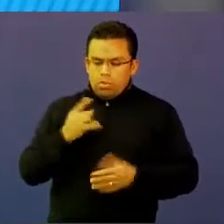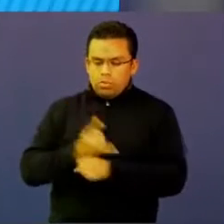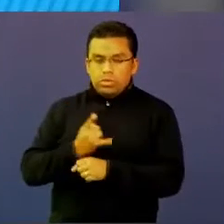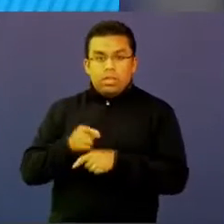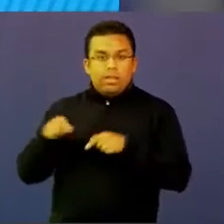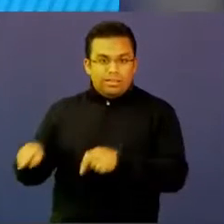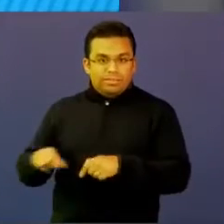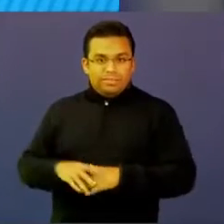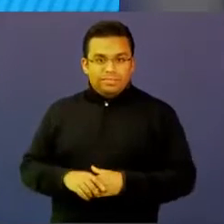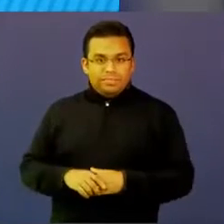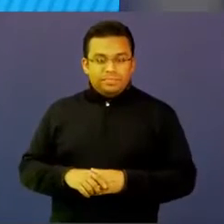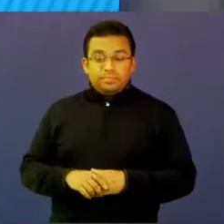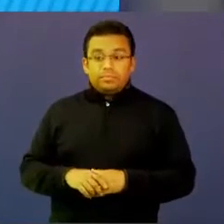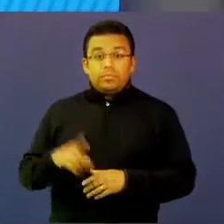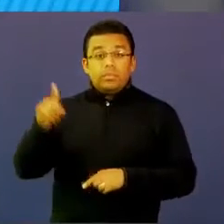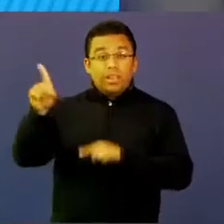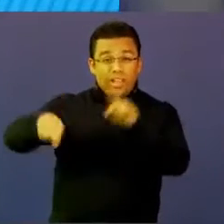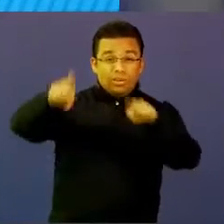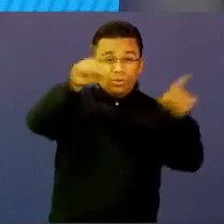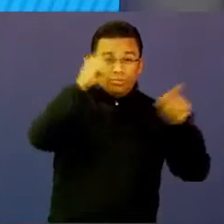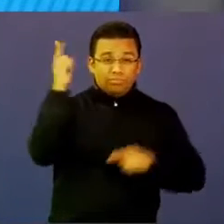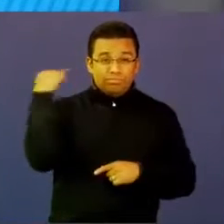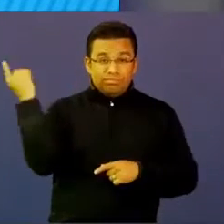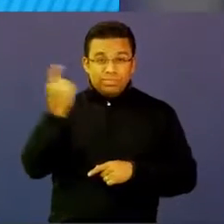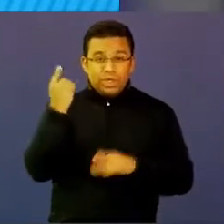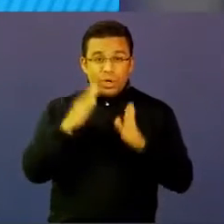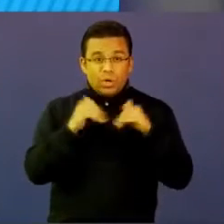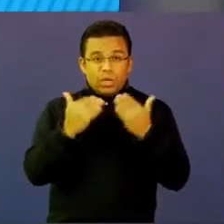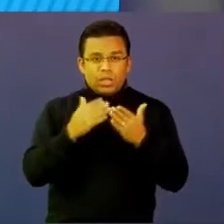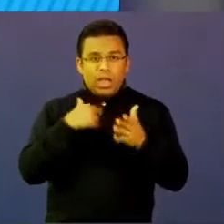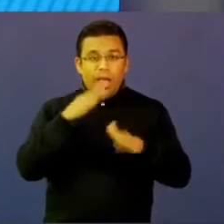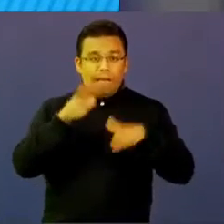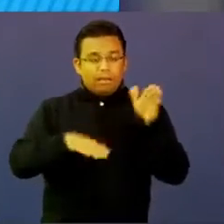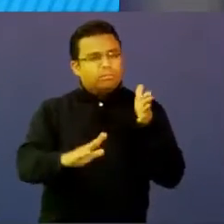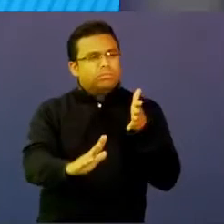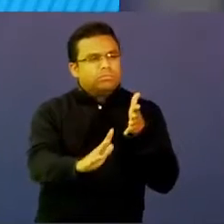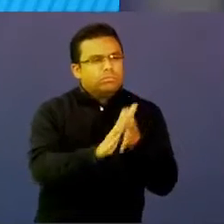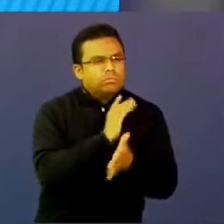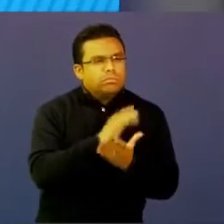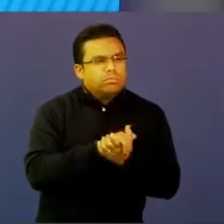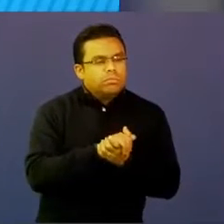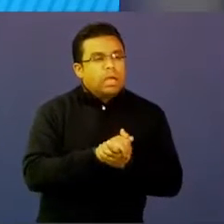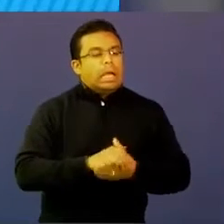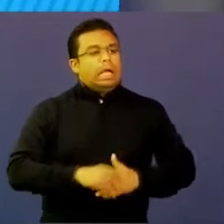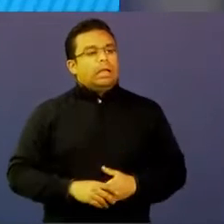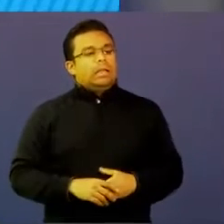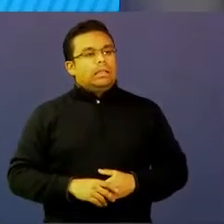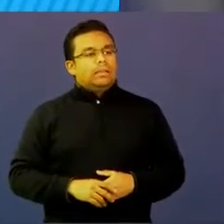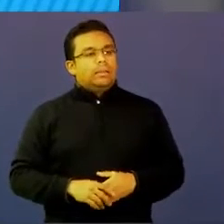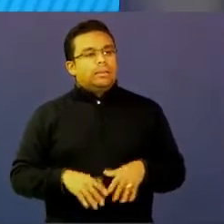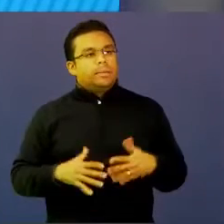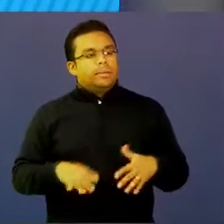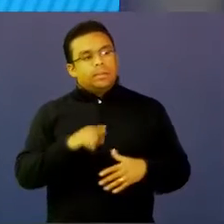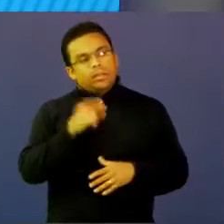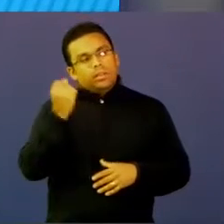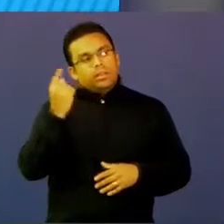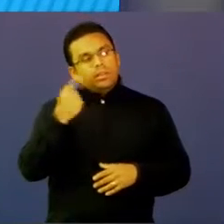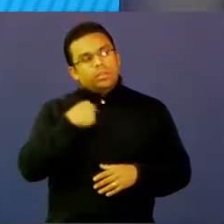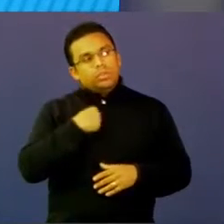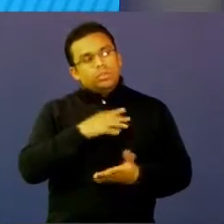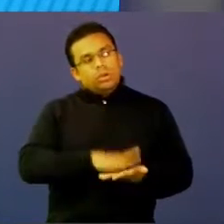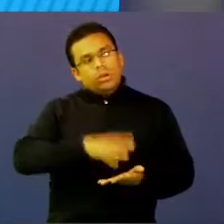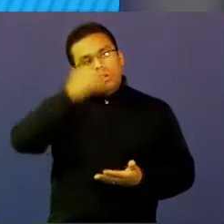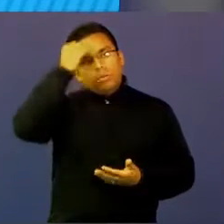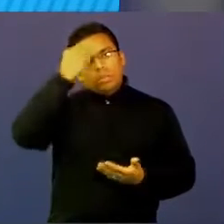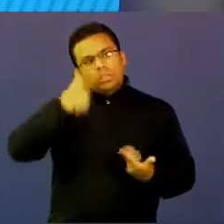En algunos colegios uno encuentra a veces un mensaje que muy interesante y es qué tengo que aprender para poder enseñar.